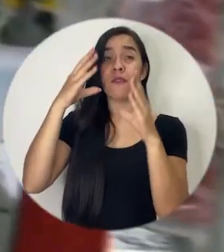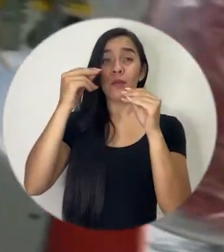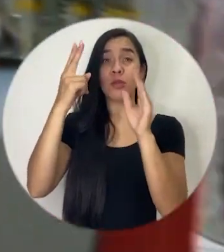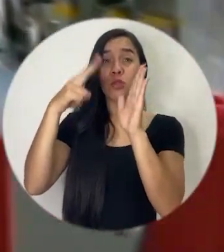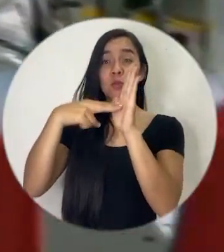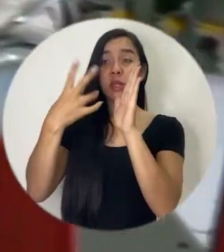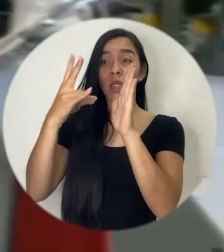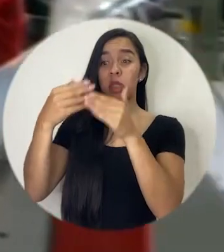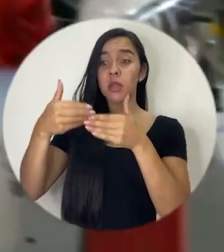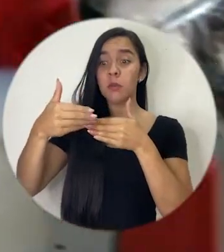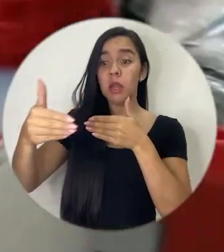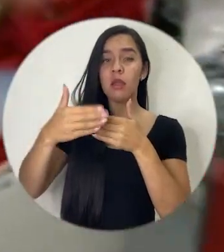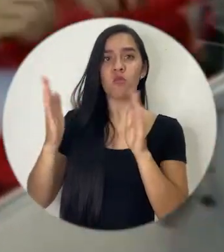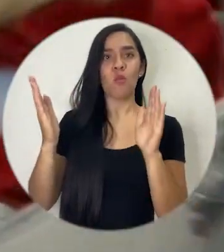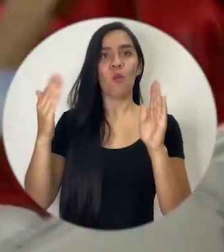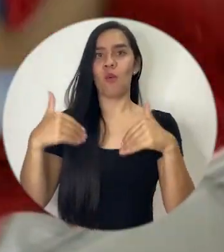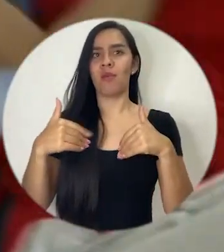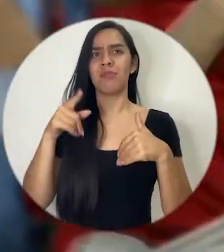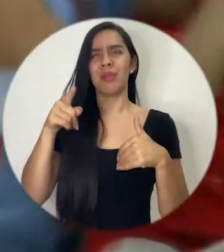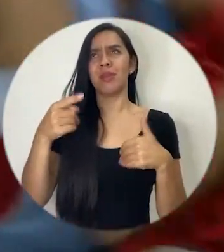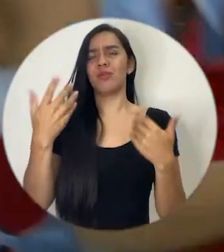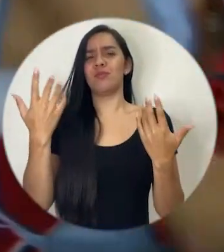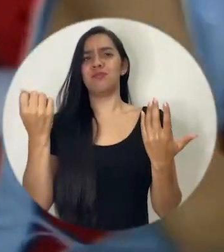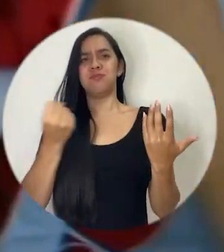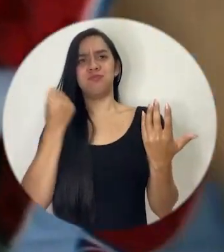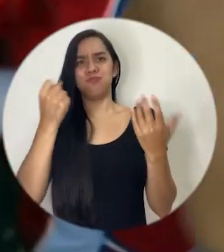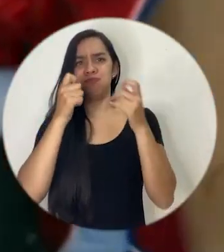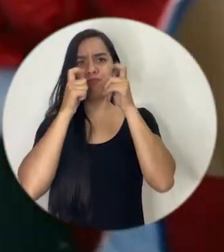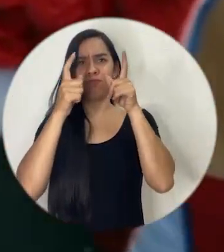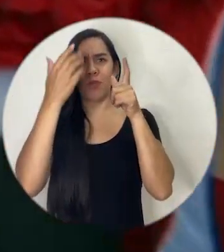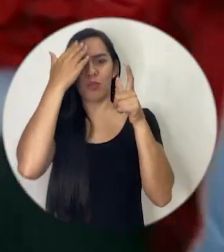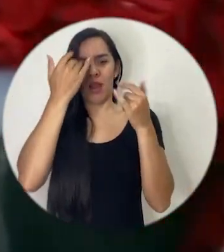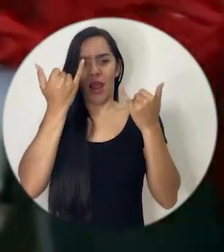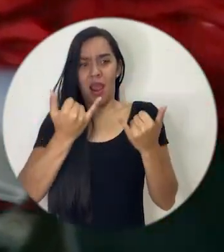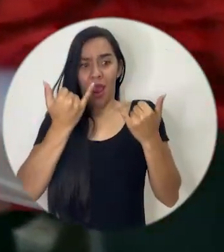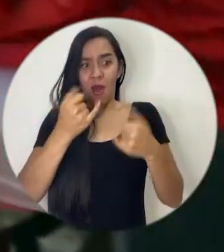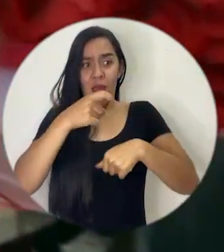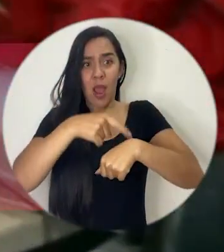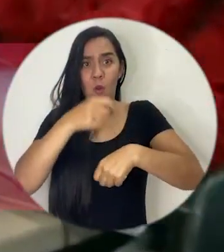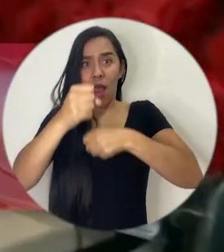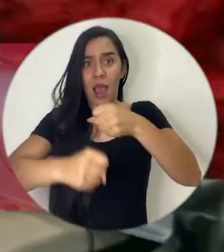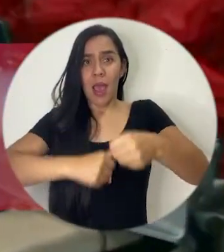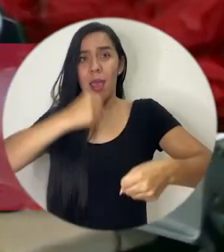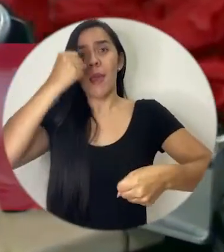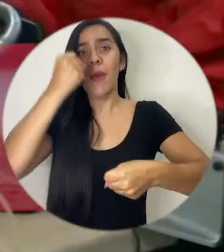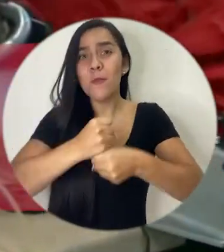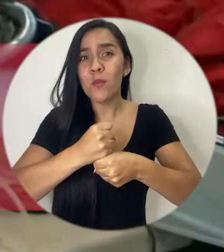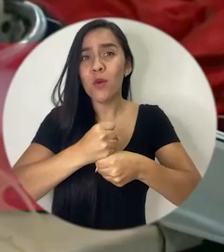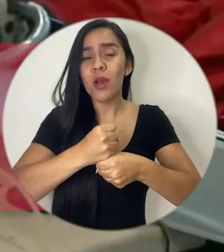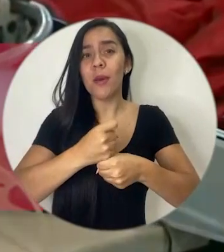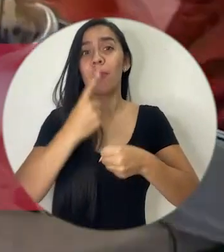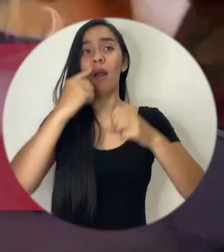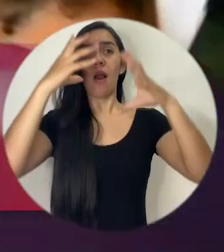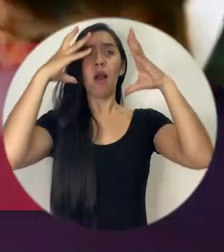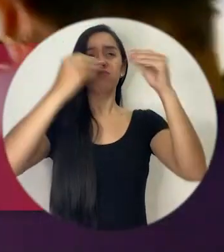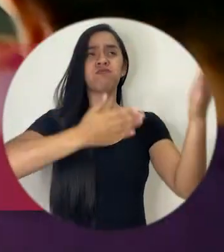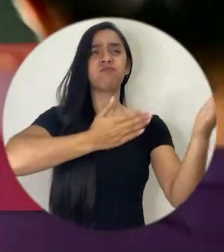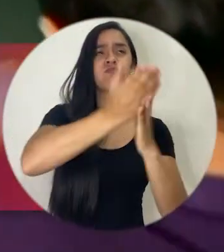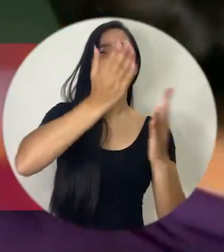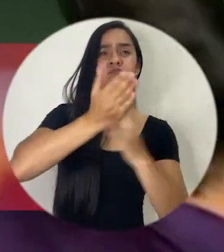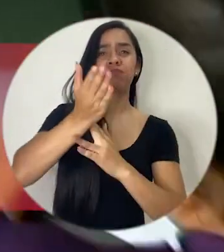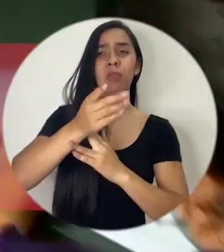barbaridad en el tiempo de la Big Data y en el tiempo de los datos eso es opacidad regulatoria